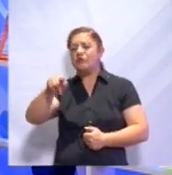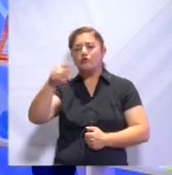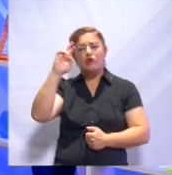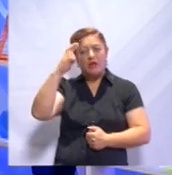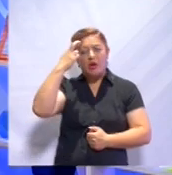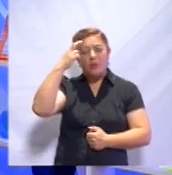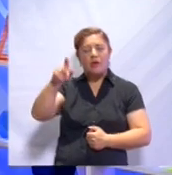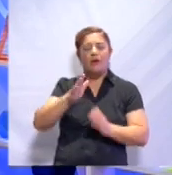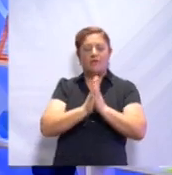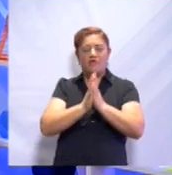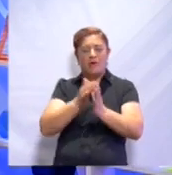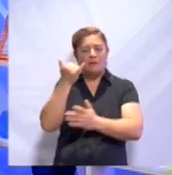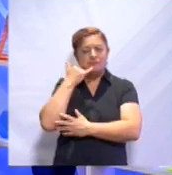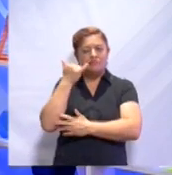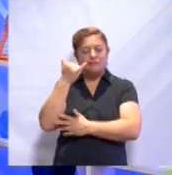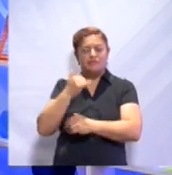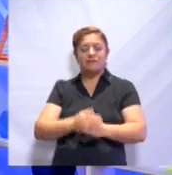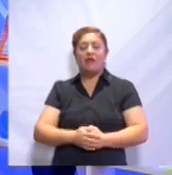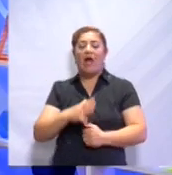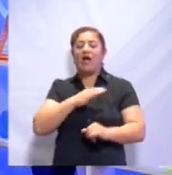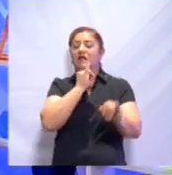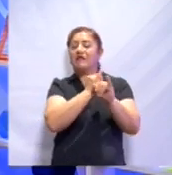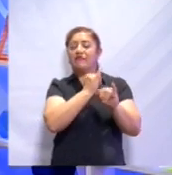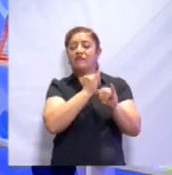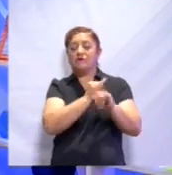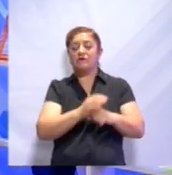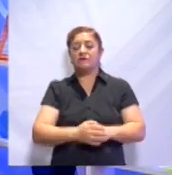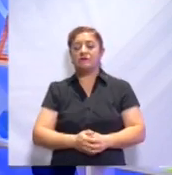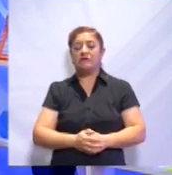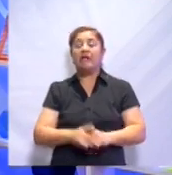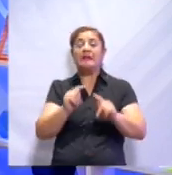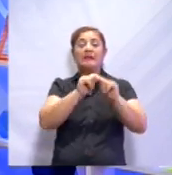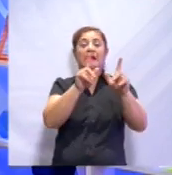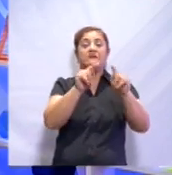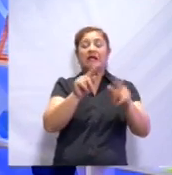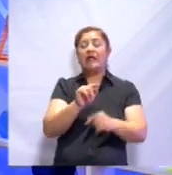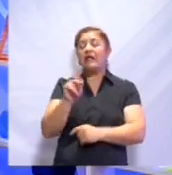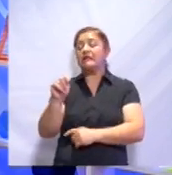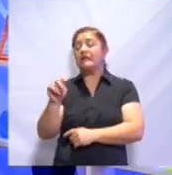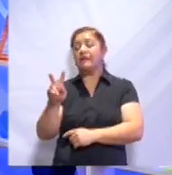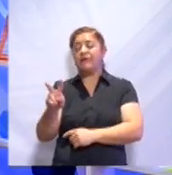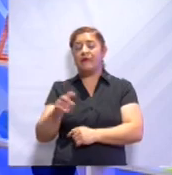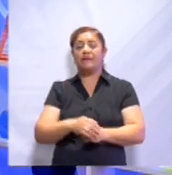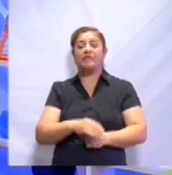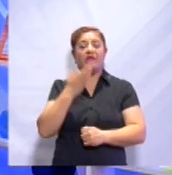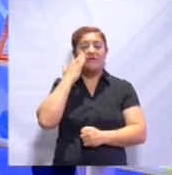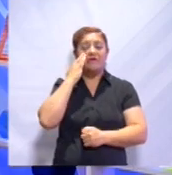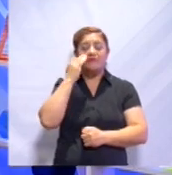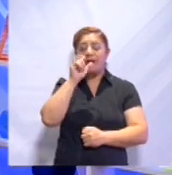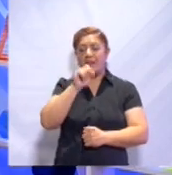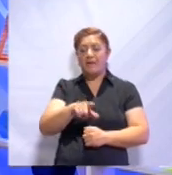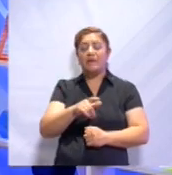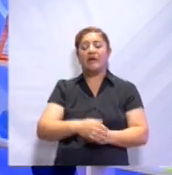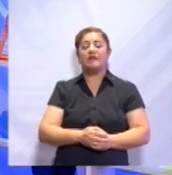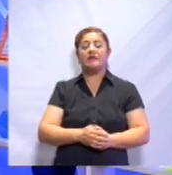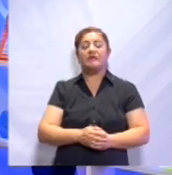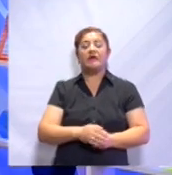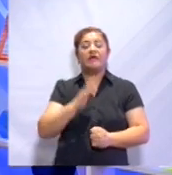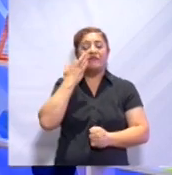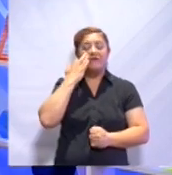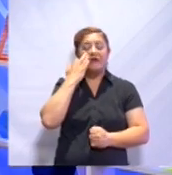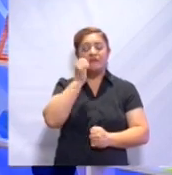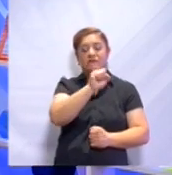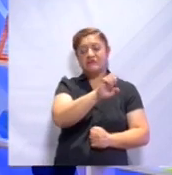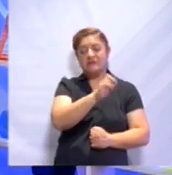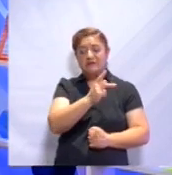por favor, contactarse con nosotros a través de las redes sociales en Tlaxcala Televisión por Facebook, también en el Facebook de la Secretaría de Educación